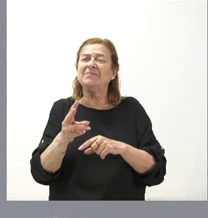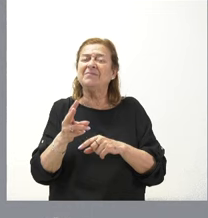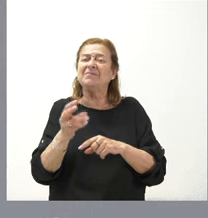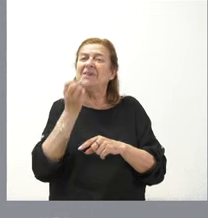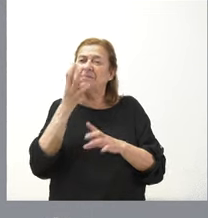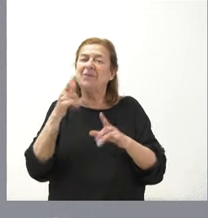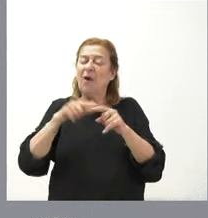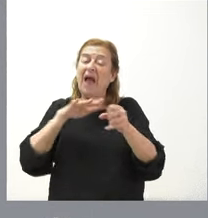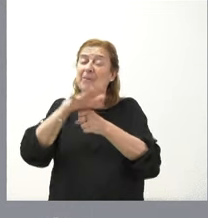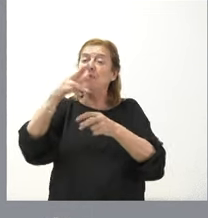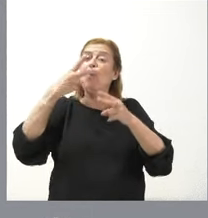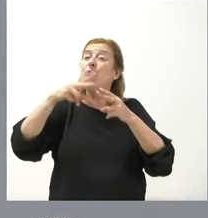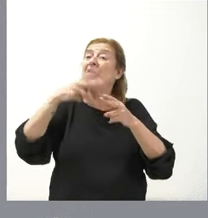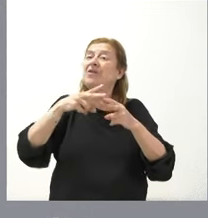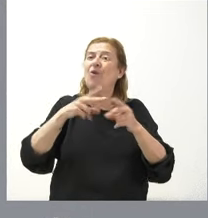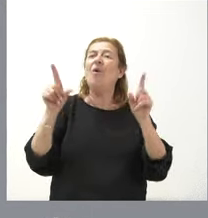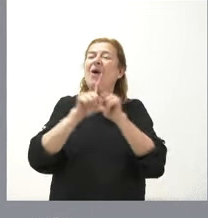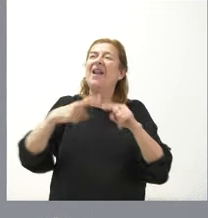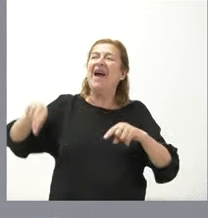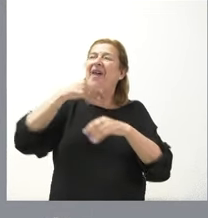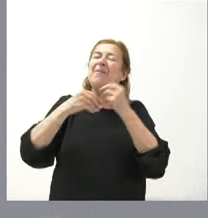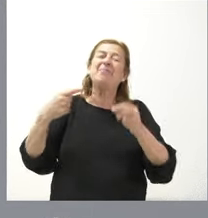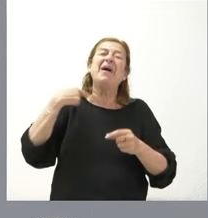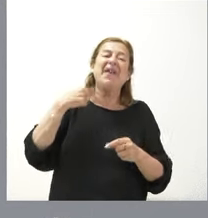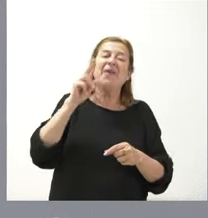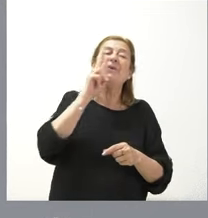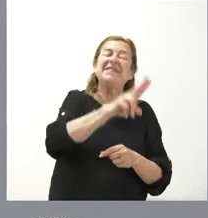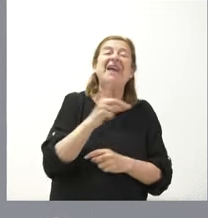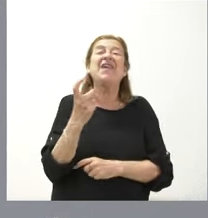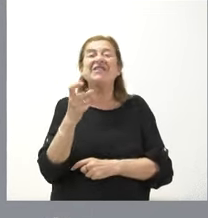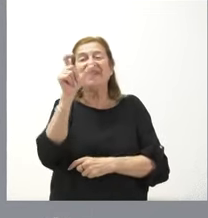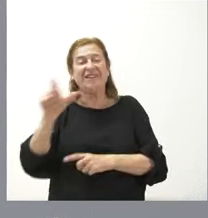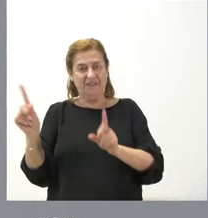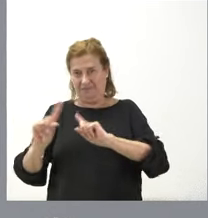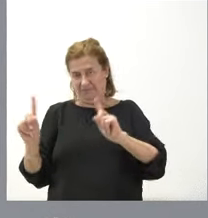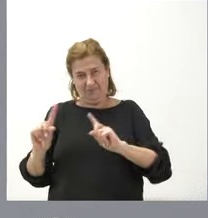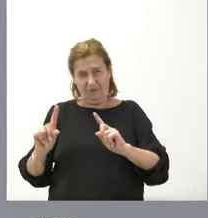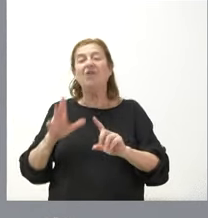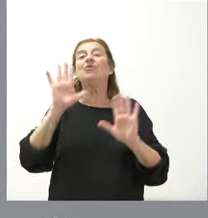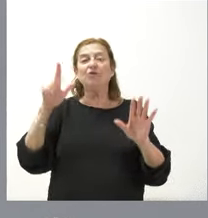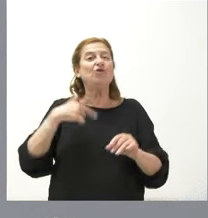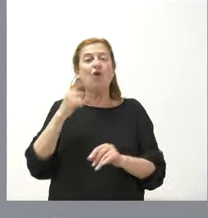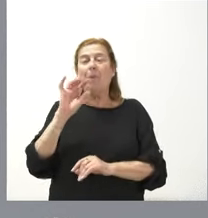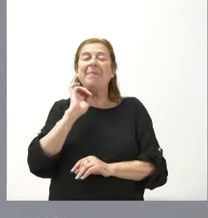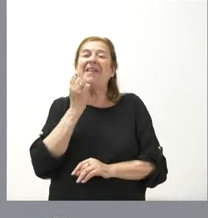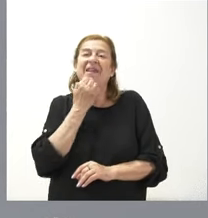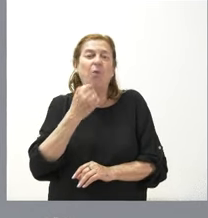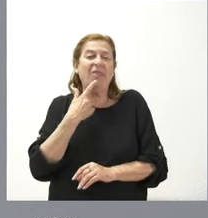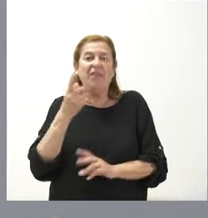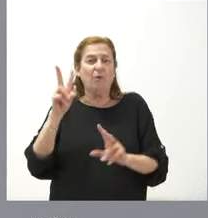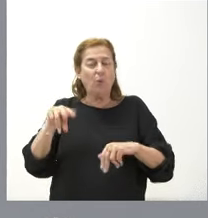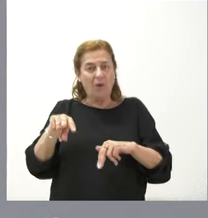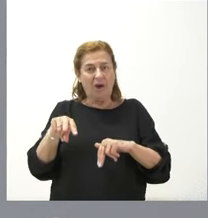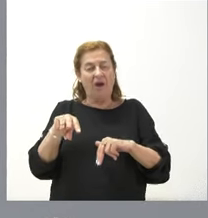ámbito político no nos hagan perder nunca de vista las necesidades de la gente y por tanto yo no me atrevería a decir nunca